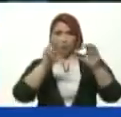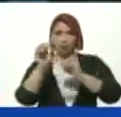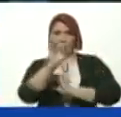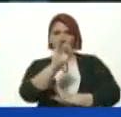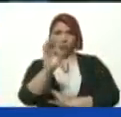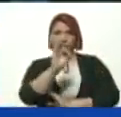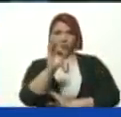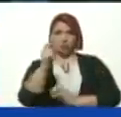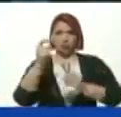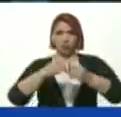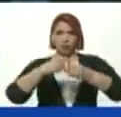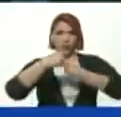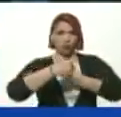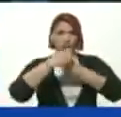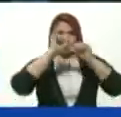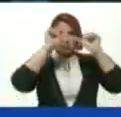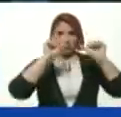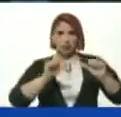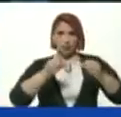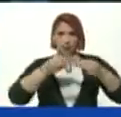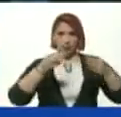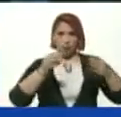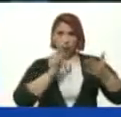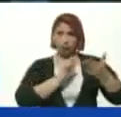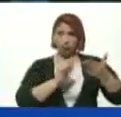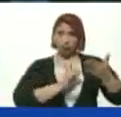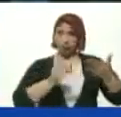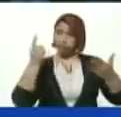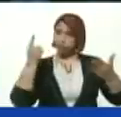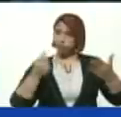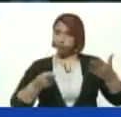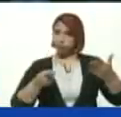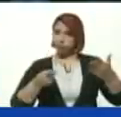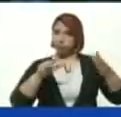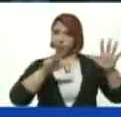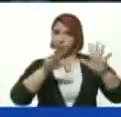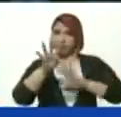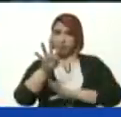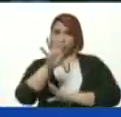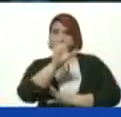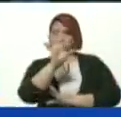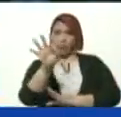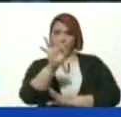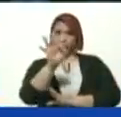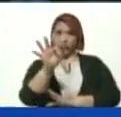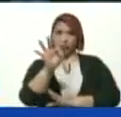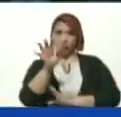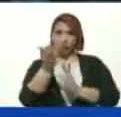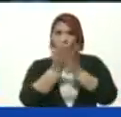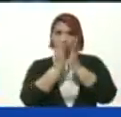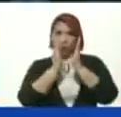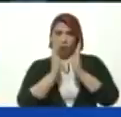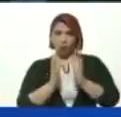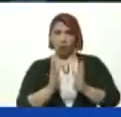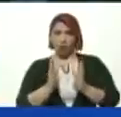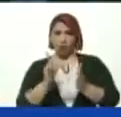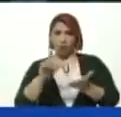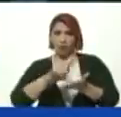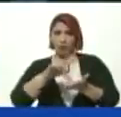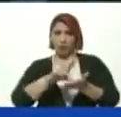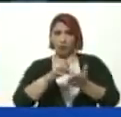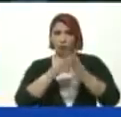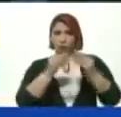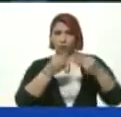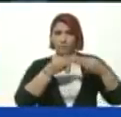En el sistema Público Tomen nota El 84% De los planteles Públicos